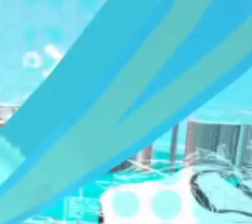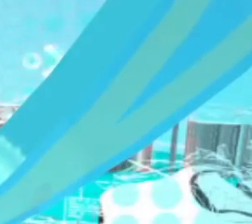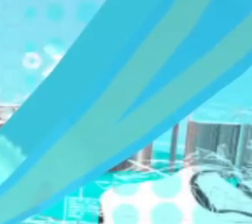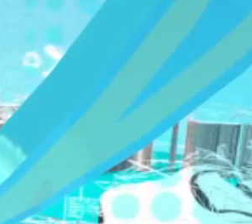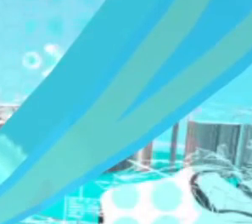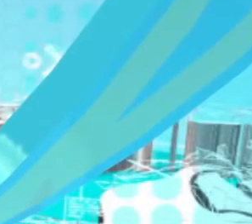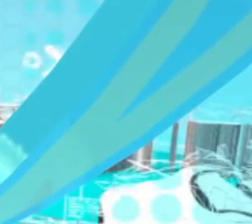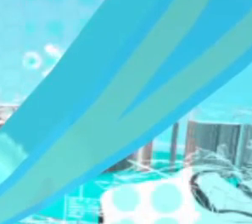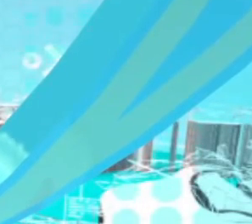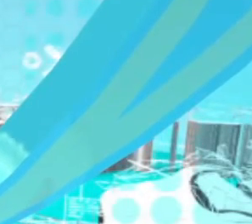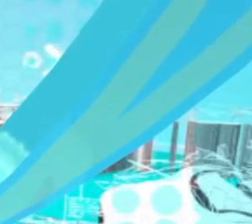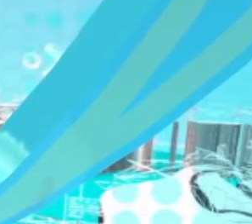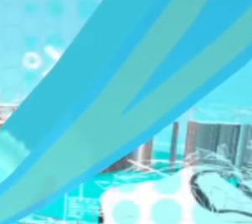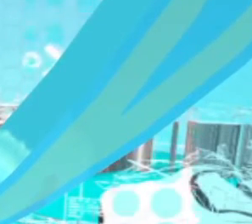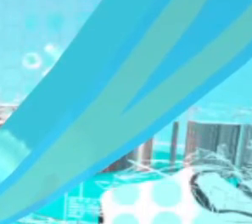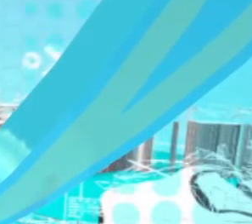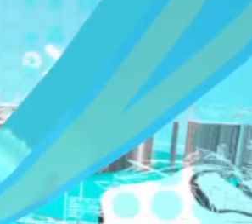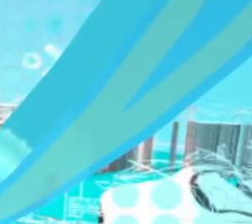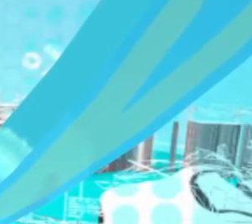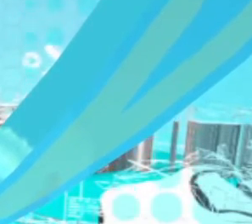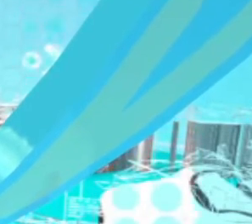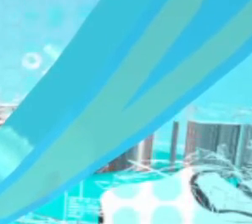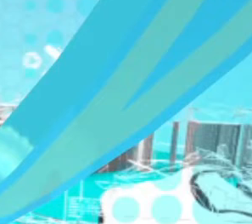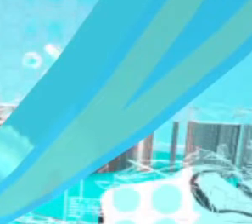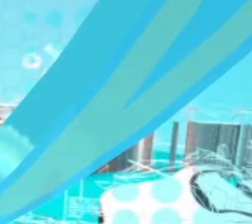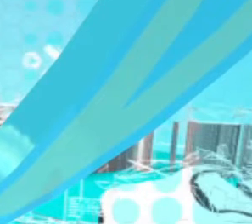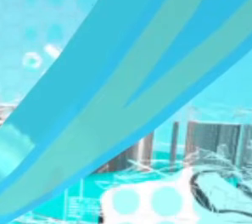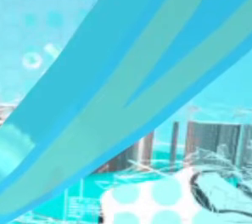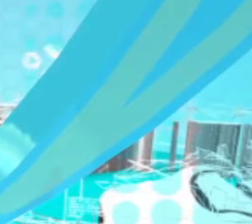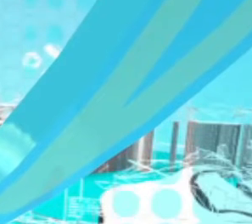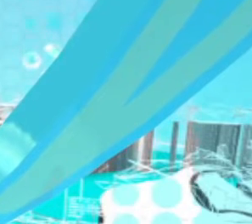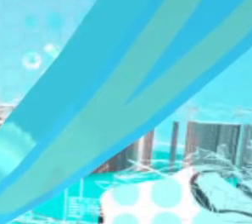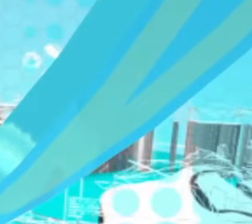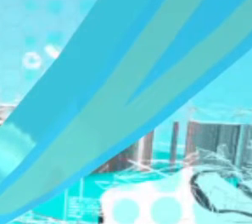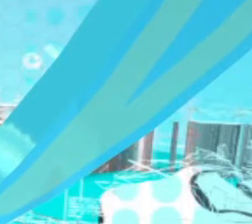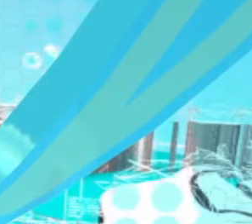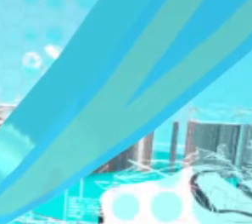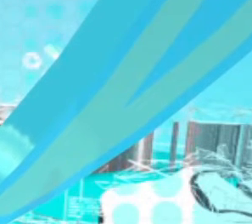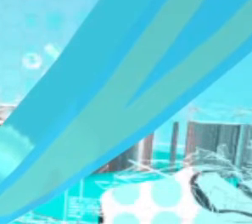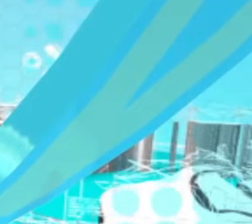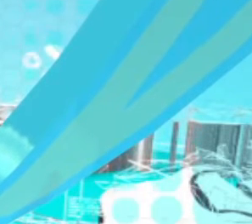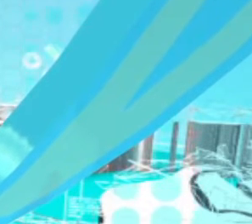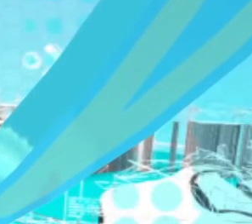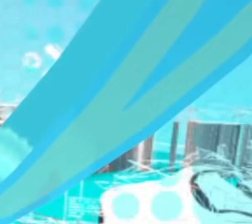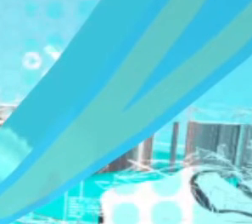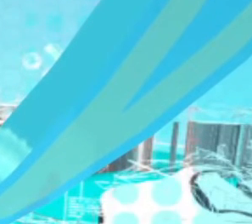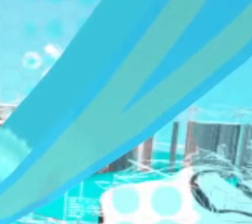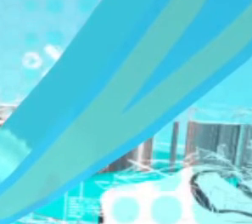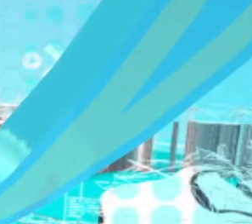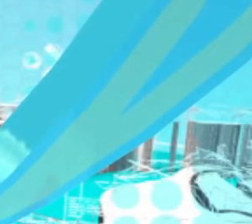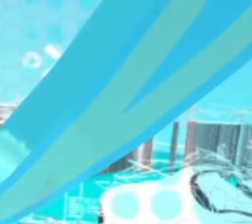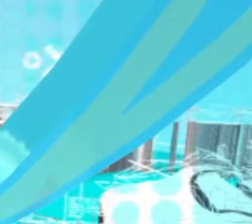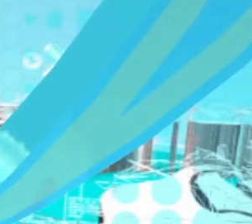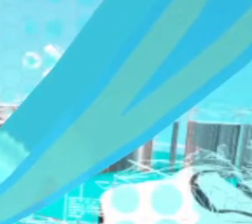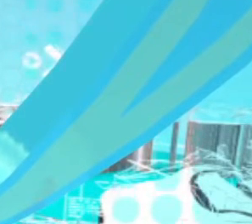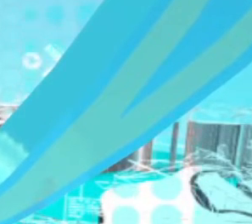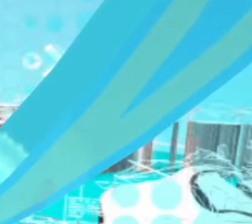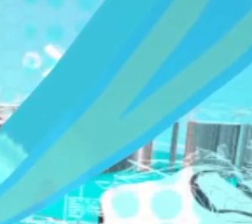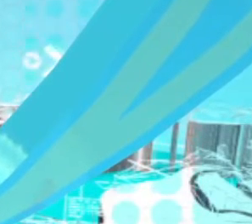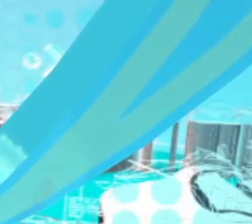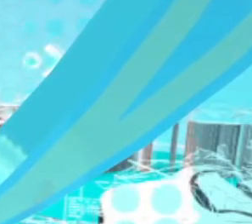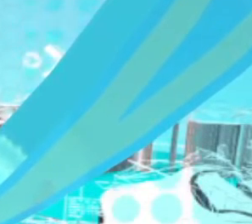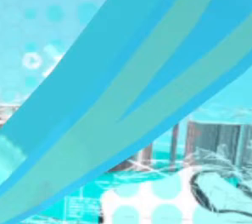estadounidense el precio del dólar para hoy en la compra cotiza a 619